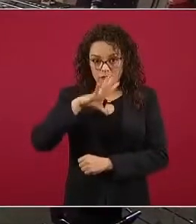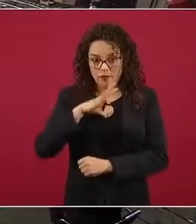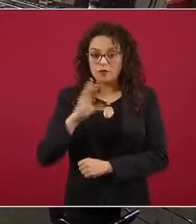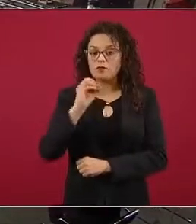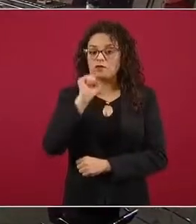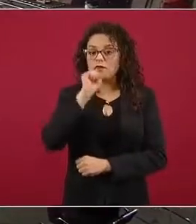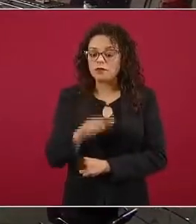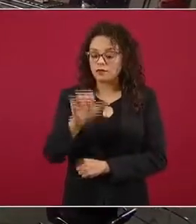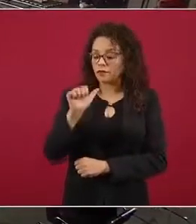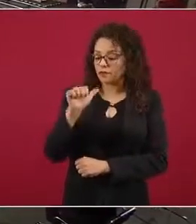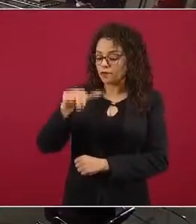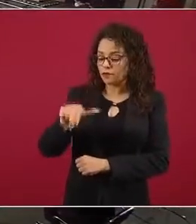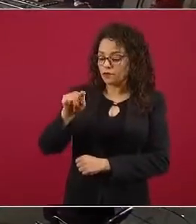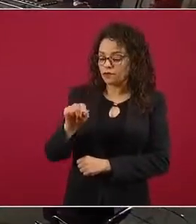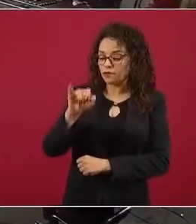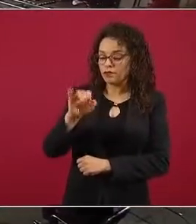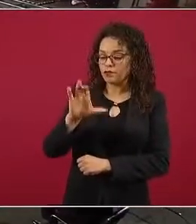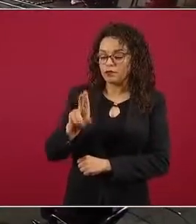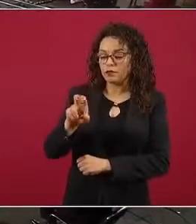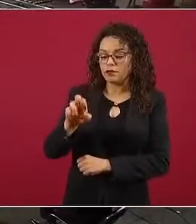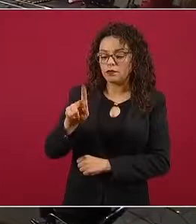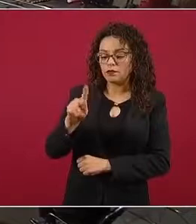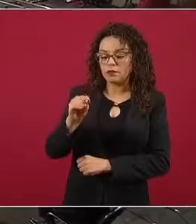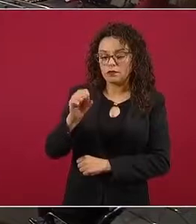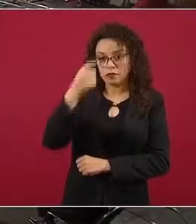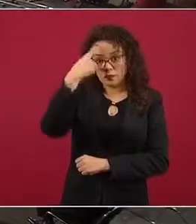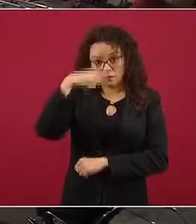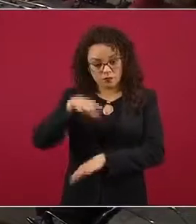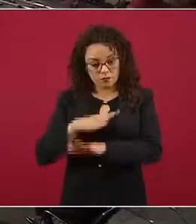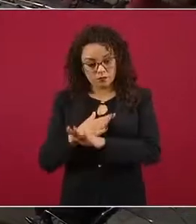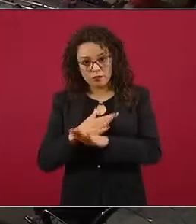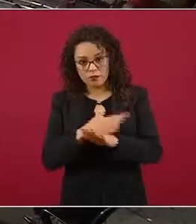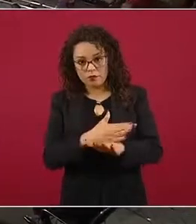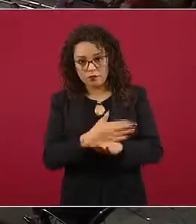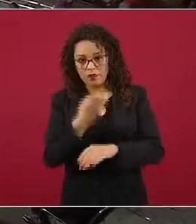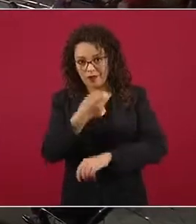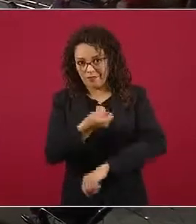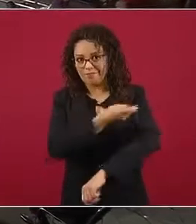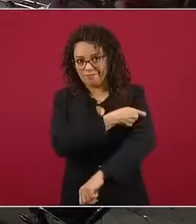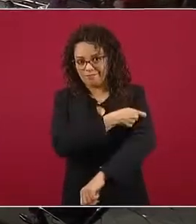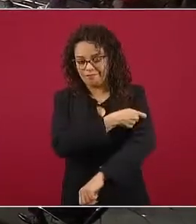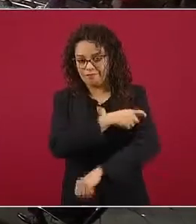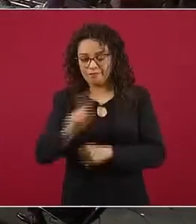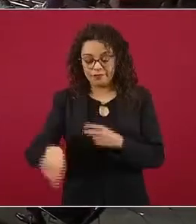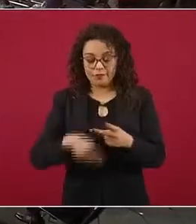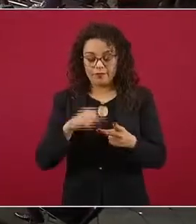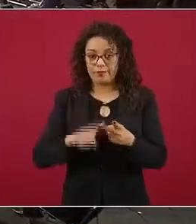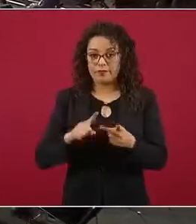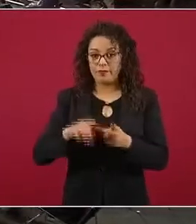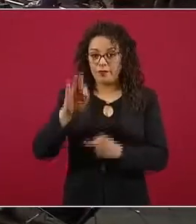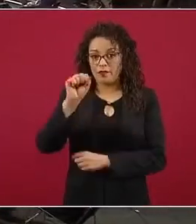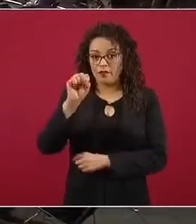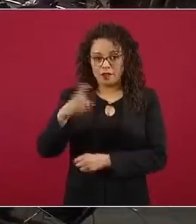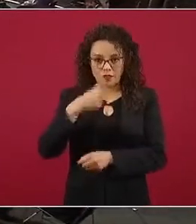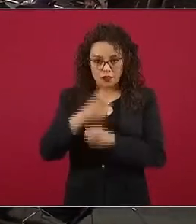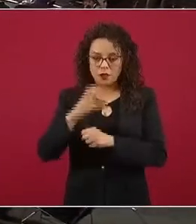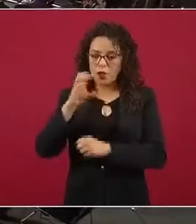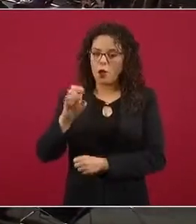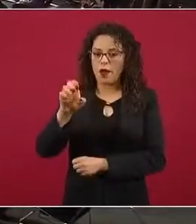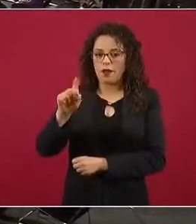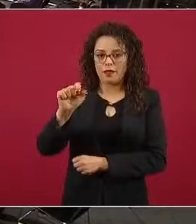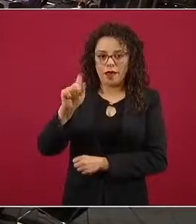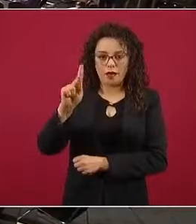en respuesta a la inyección. En la etapa dos vienen, o fase dos también se le conoce,